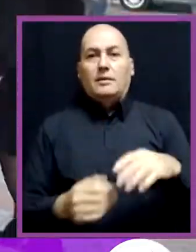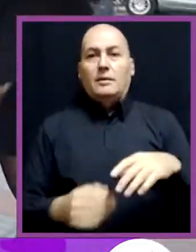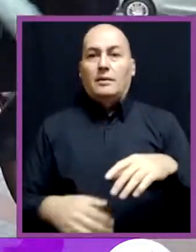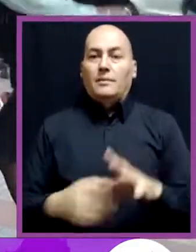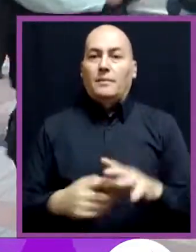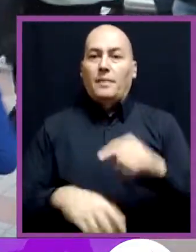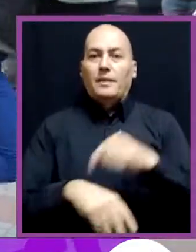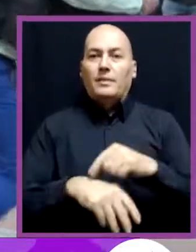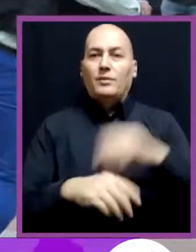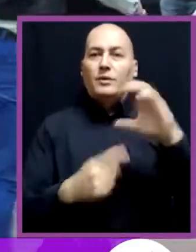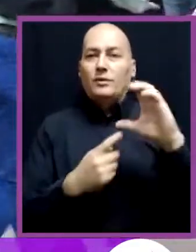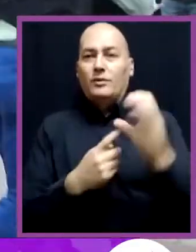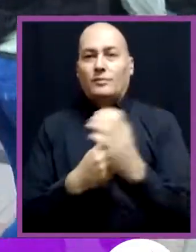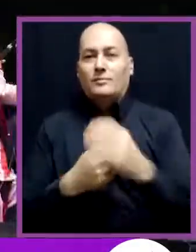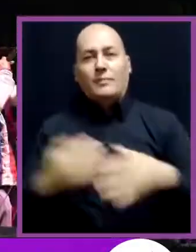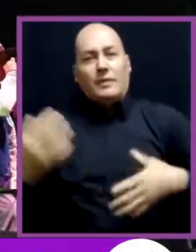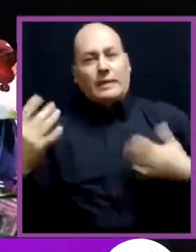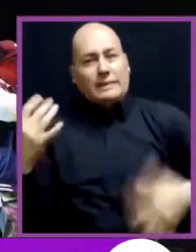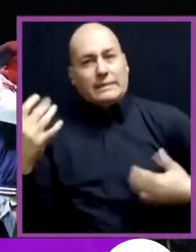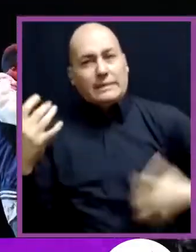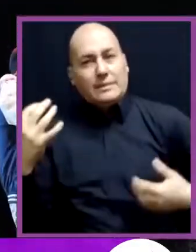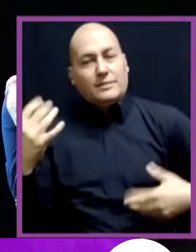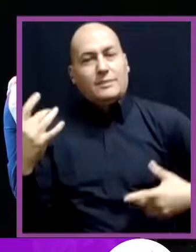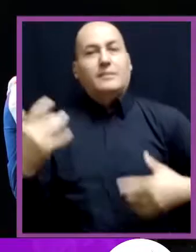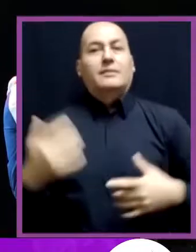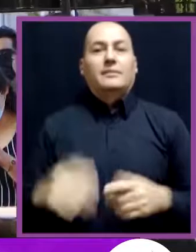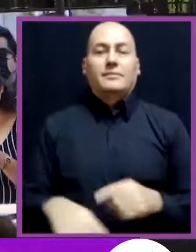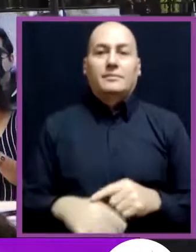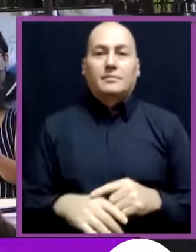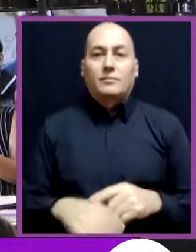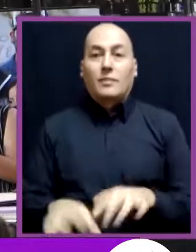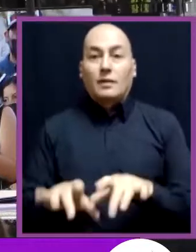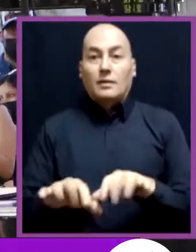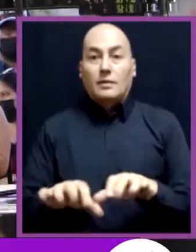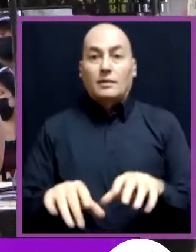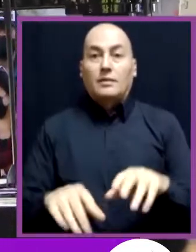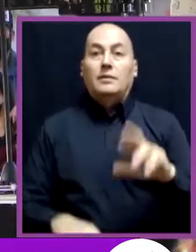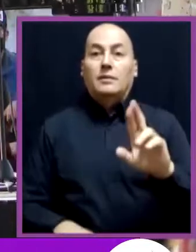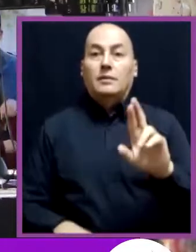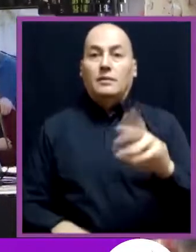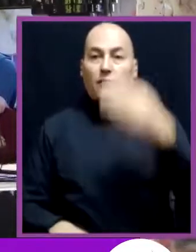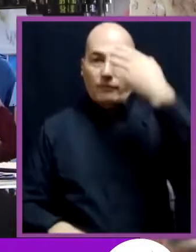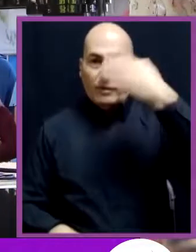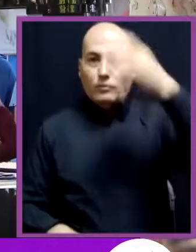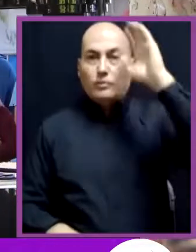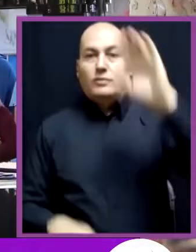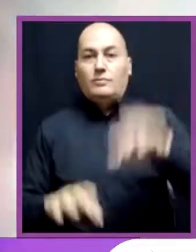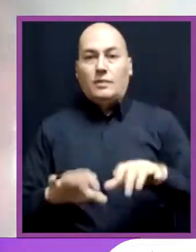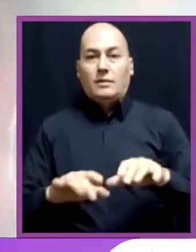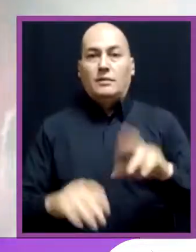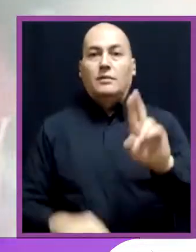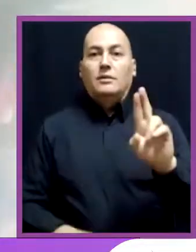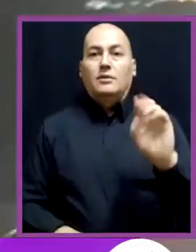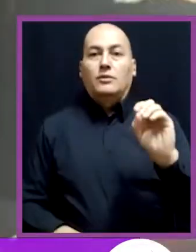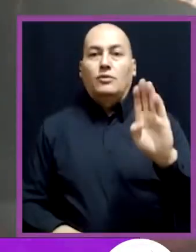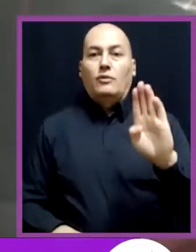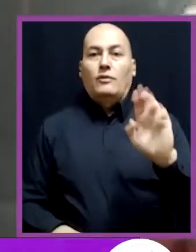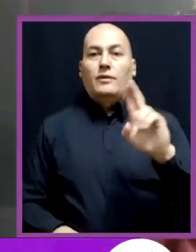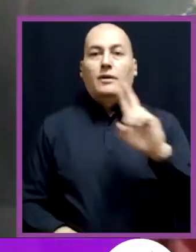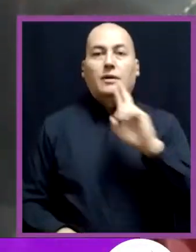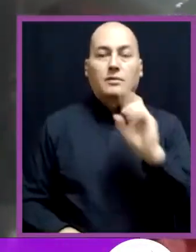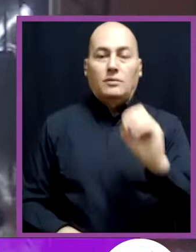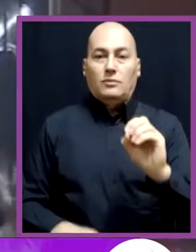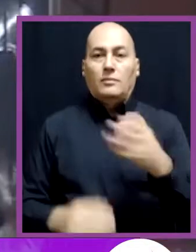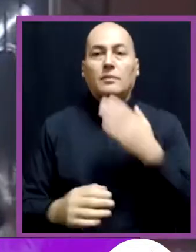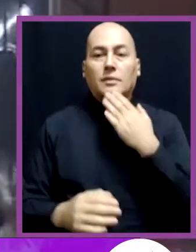Ciudadanos, Jornadas Culturales, San Bernardo Rock, el concierto del gran pianista chileno Roberto Bravo en Plaza Guarelo, la cantata